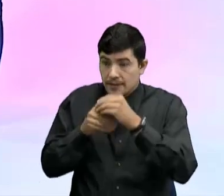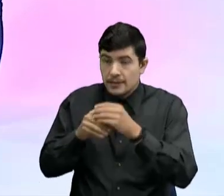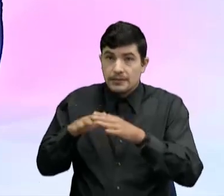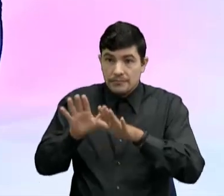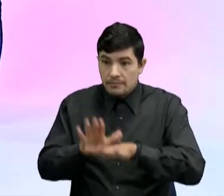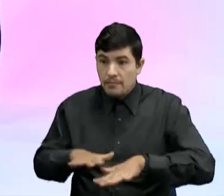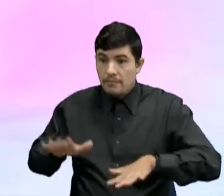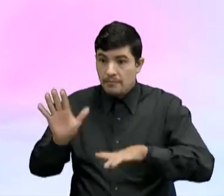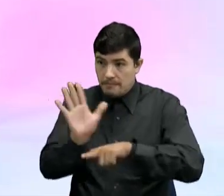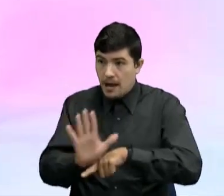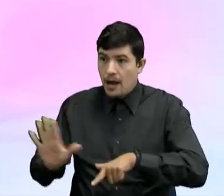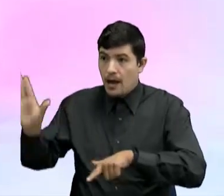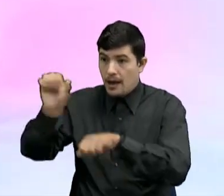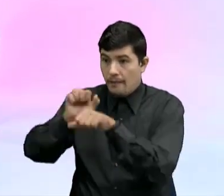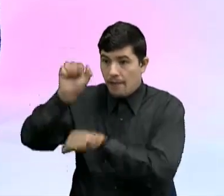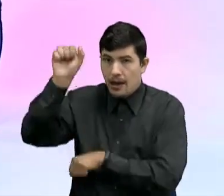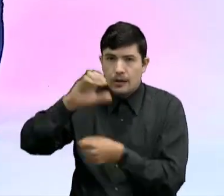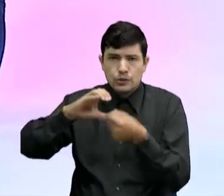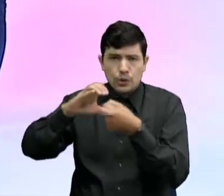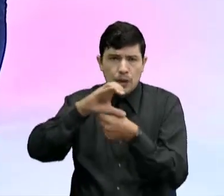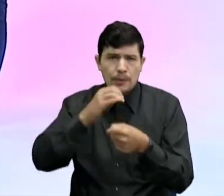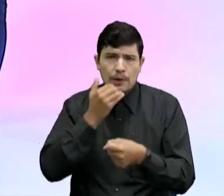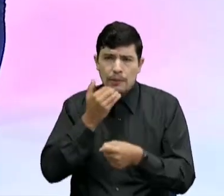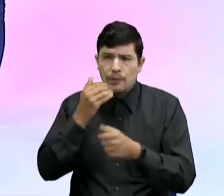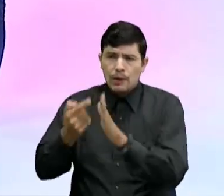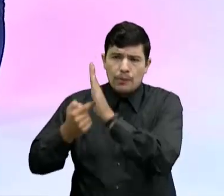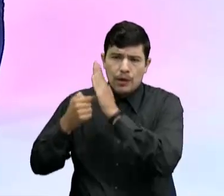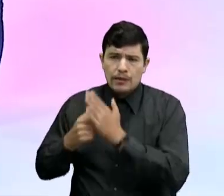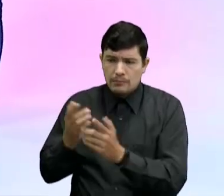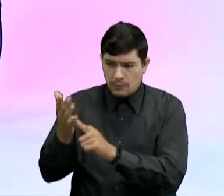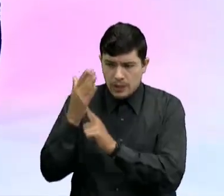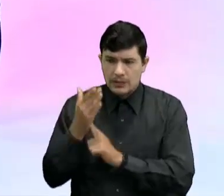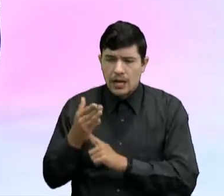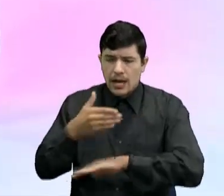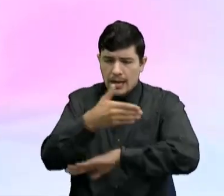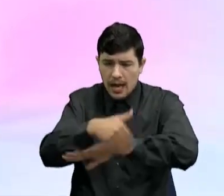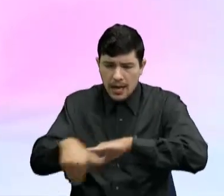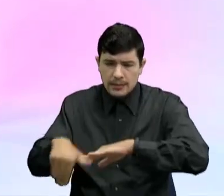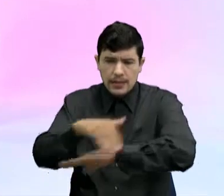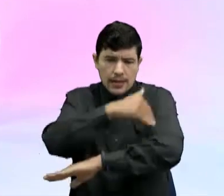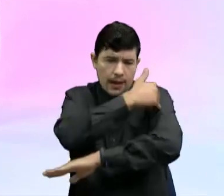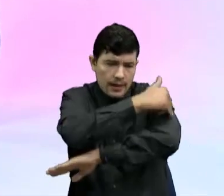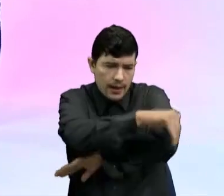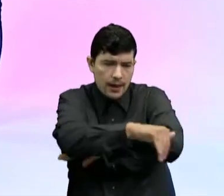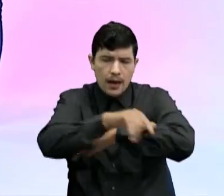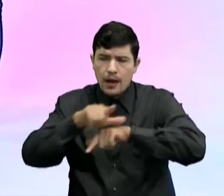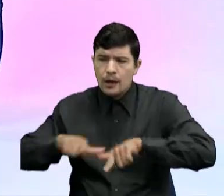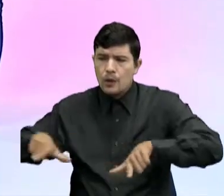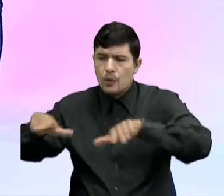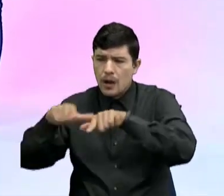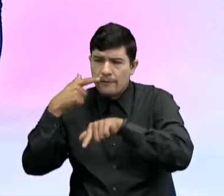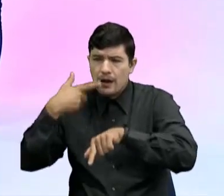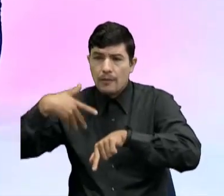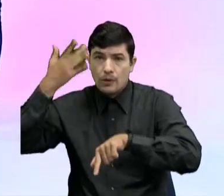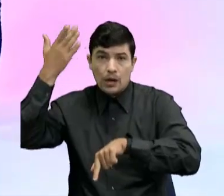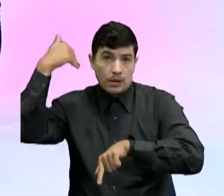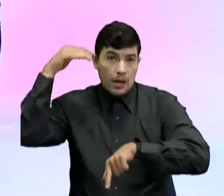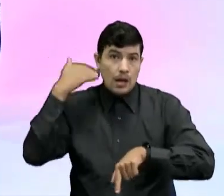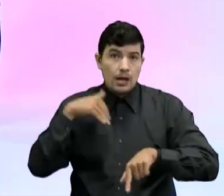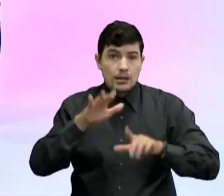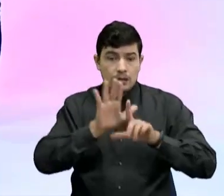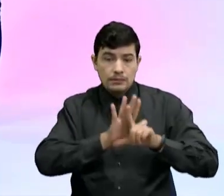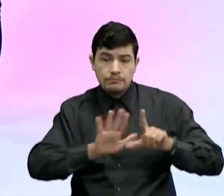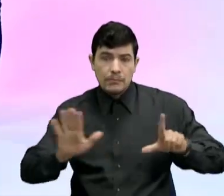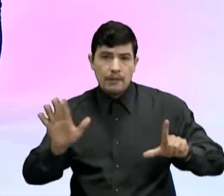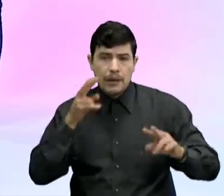carreras, dirección, los lugares Sí, muy importante cuando uno... Antiguamente, ¿no? Utilizábamos los mapas turísticos Ahora